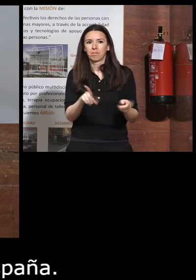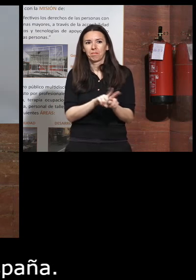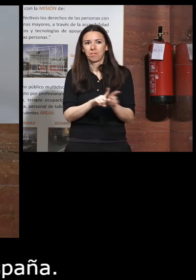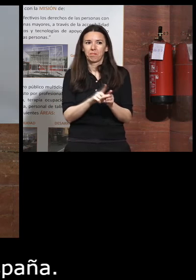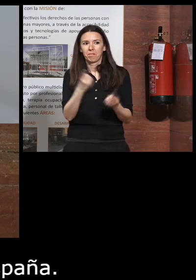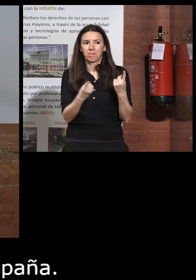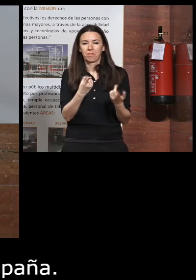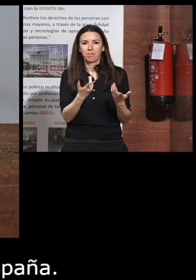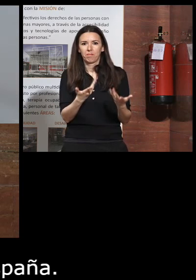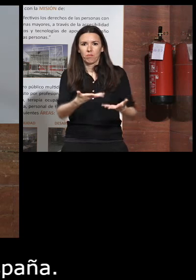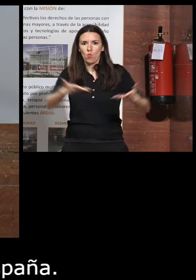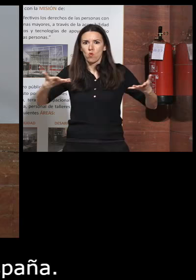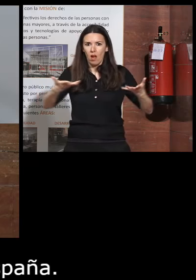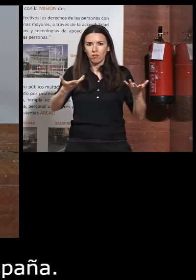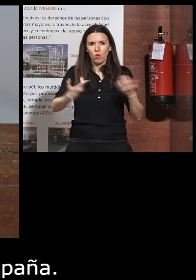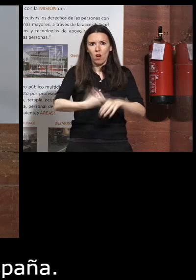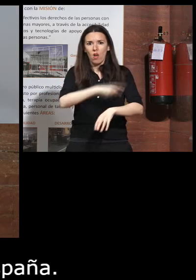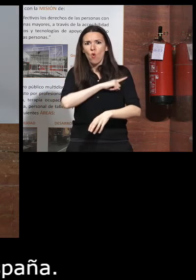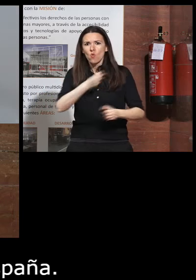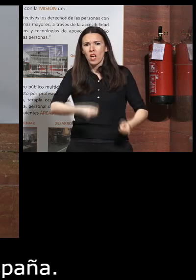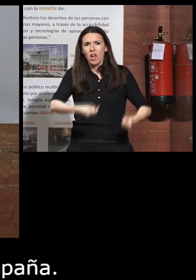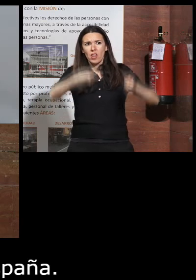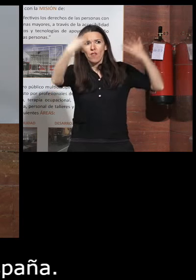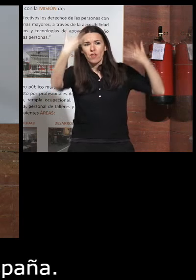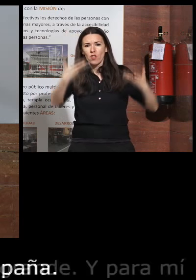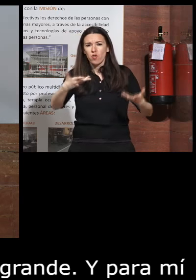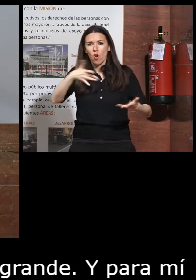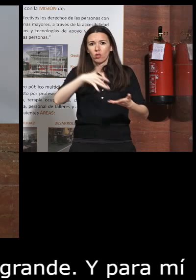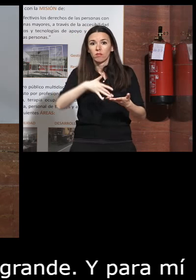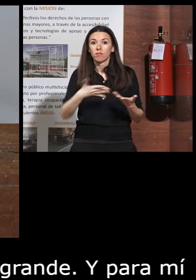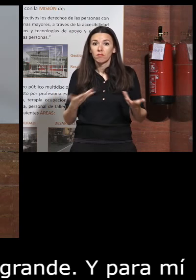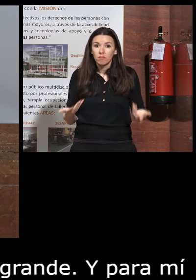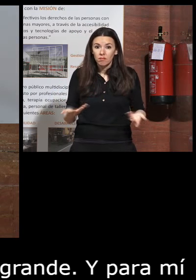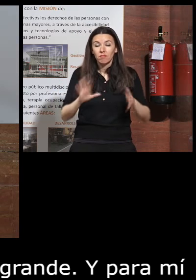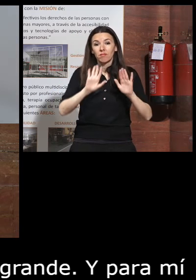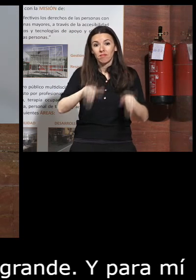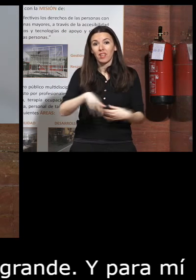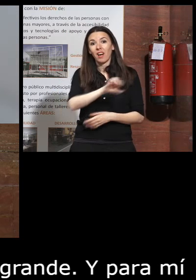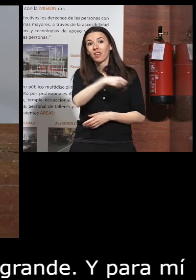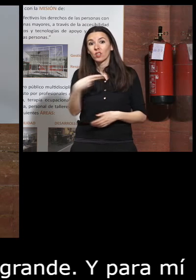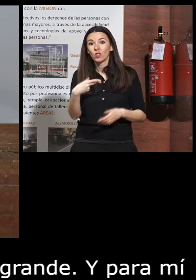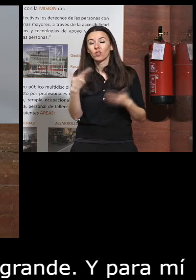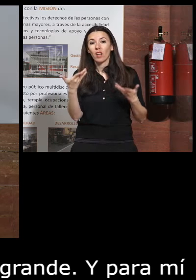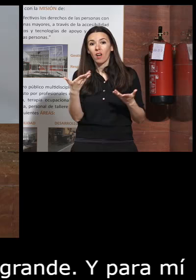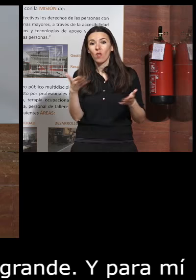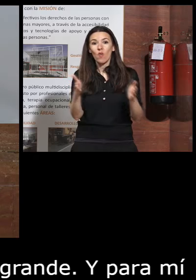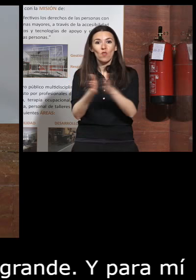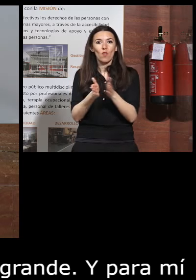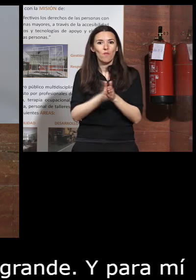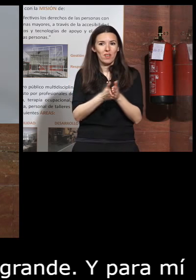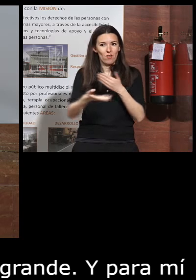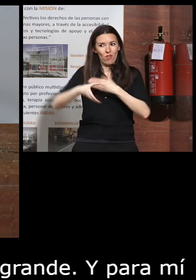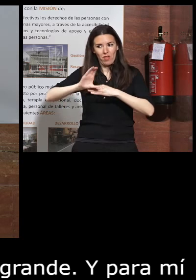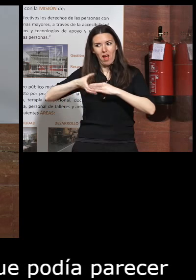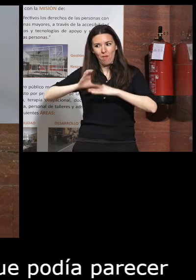exhausto es muy grande un edificio enorme allí en la plaza bueno pues el resultado los compañeros del CEAPAT lo